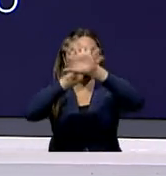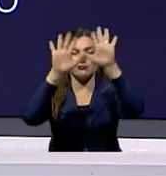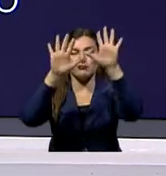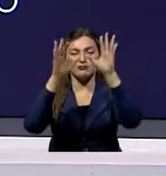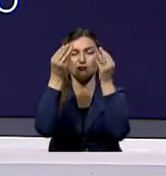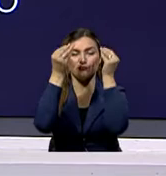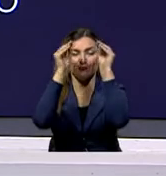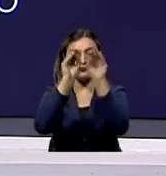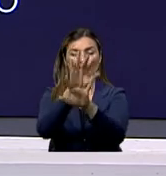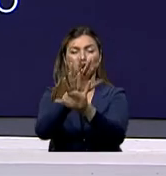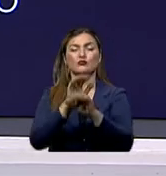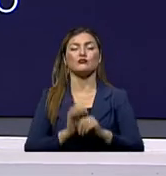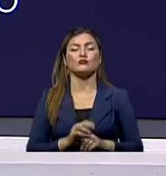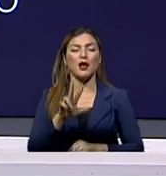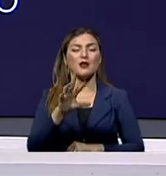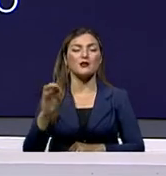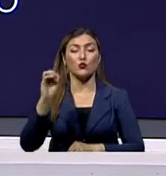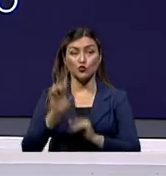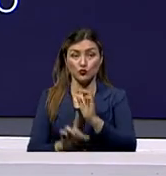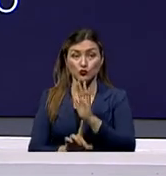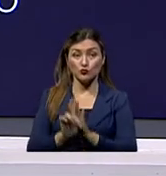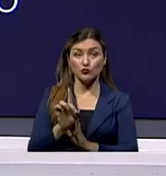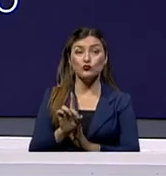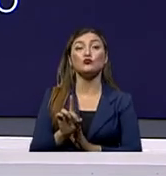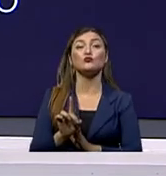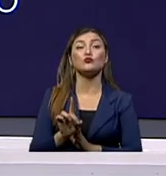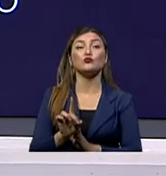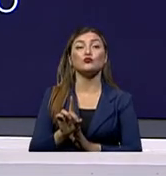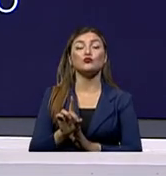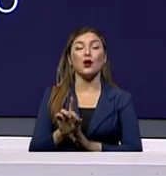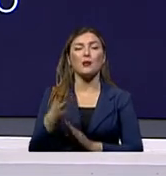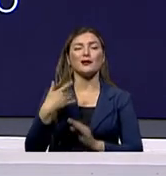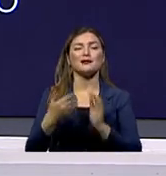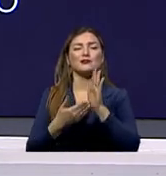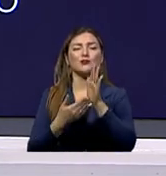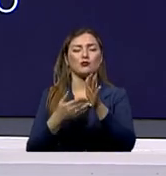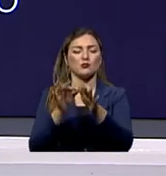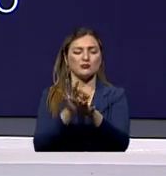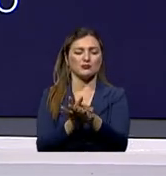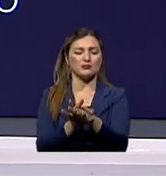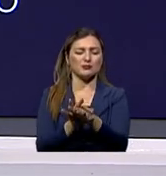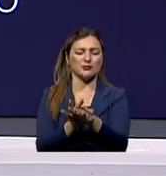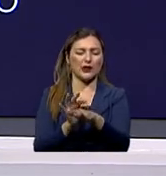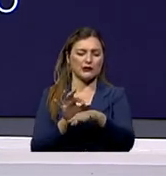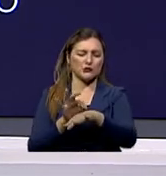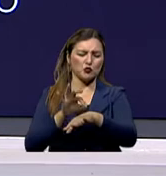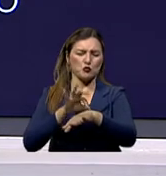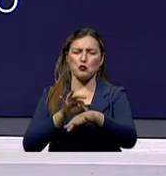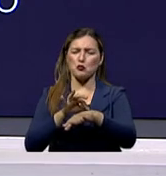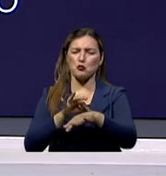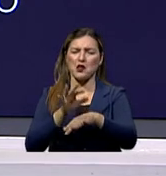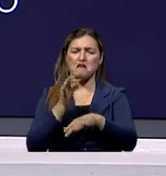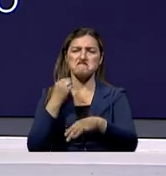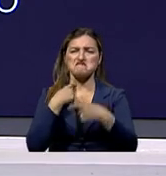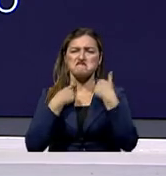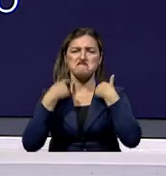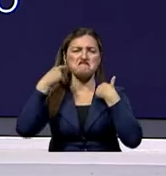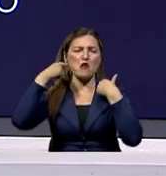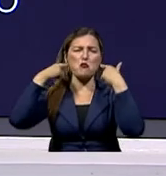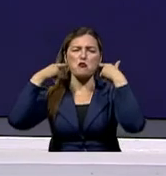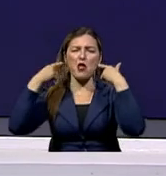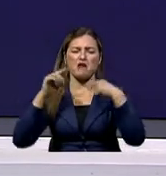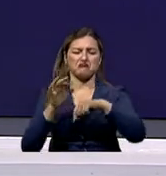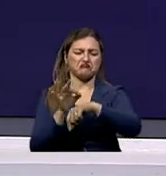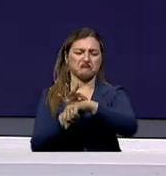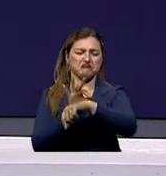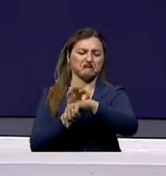menos del 30% de estos melanomas se desarrollan a partir de lunares que pueden estar pigmentados, que todos nosotros tenemos uno u otro lunar. Y estos